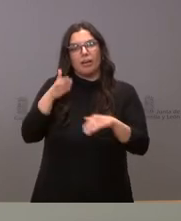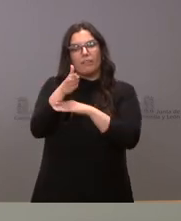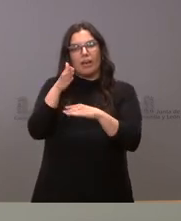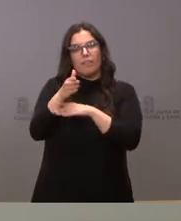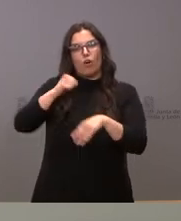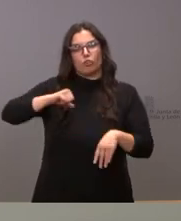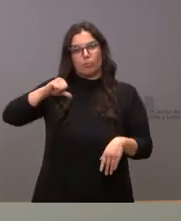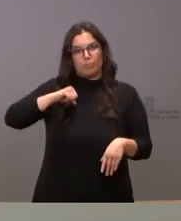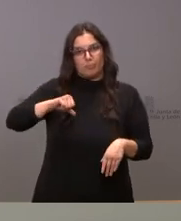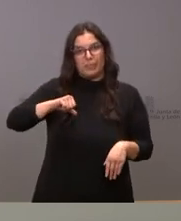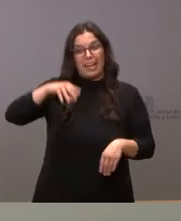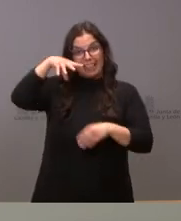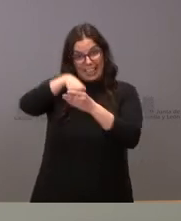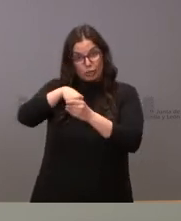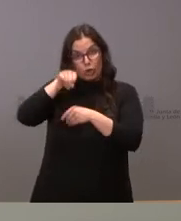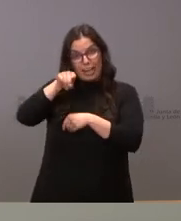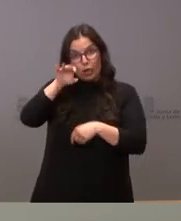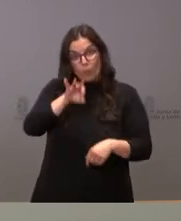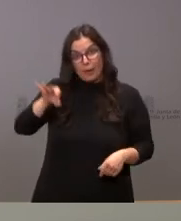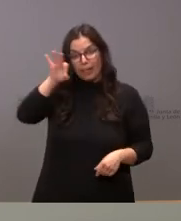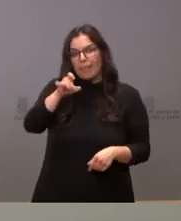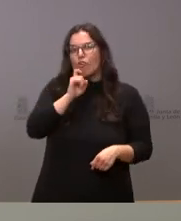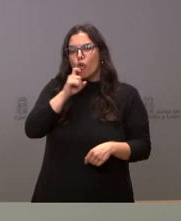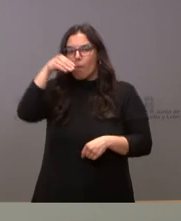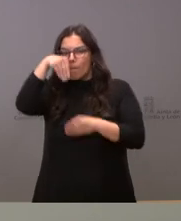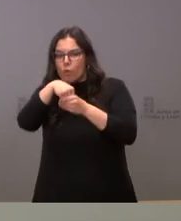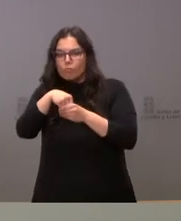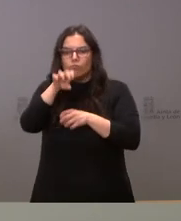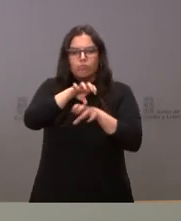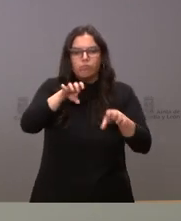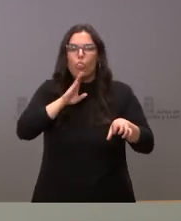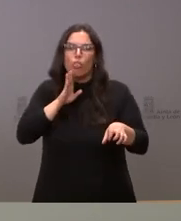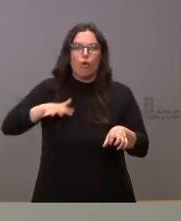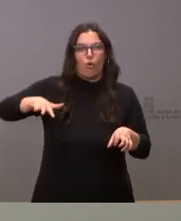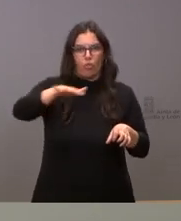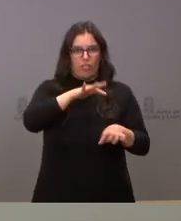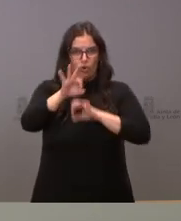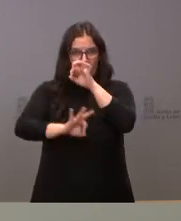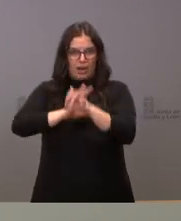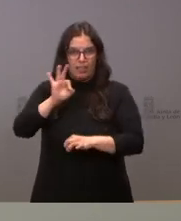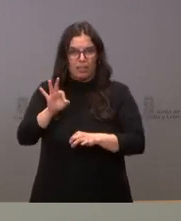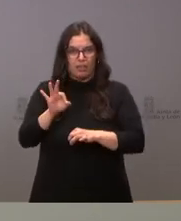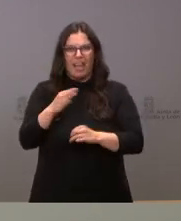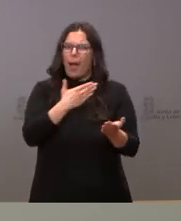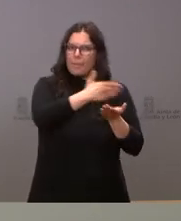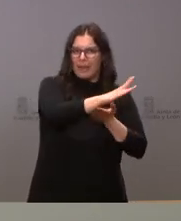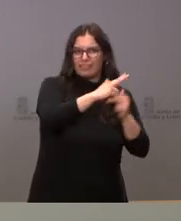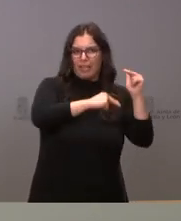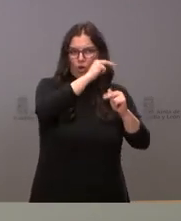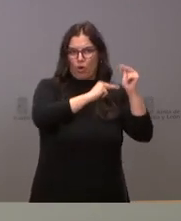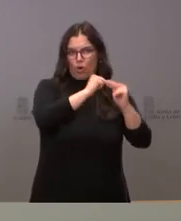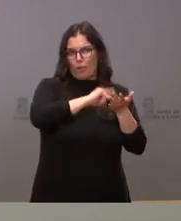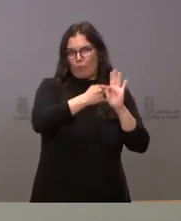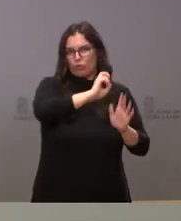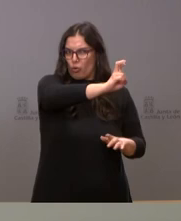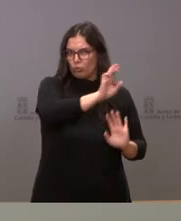Carrión para ver en qué medida podemos proceder a esa instalación de la unidad de radioterapia de forma desvinculada a lo que fuera el proyecto de